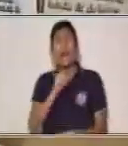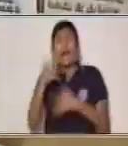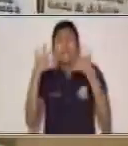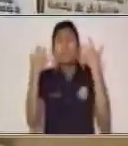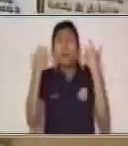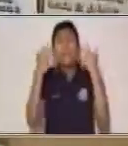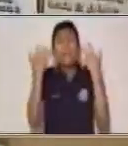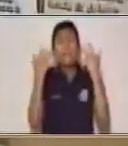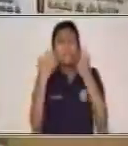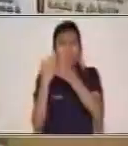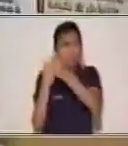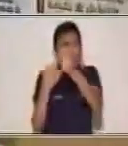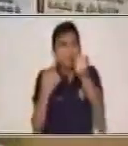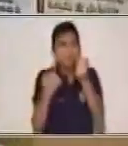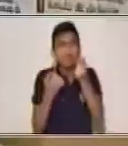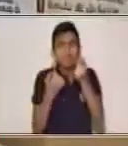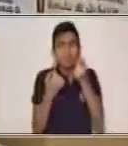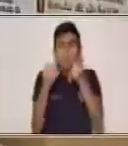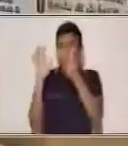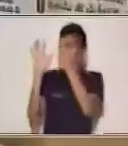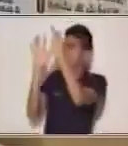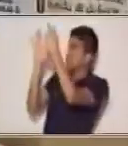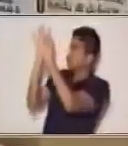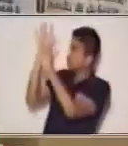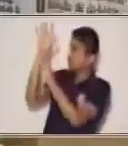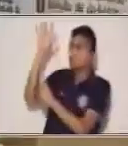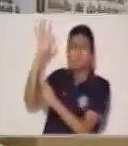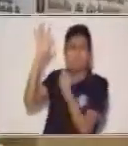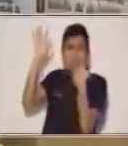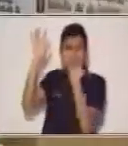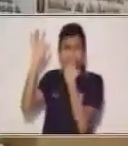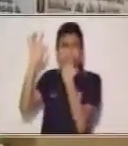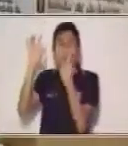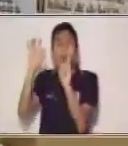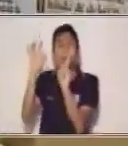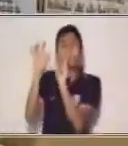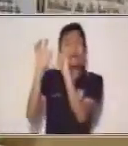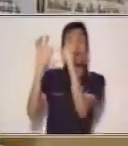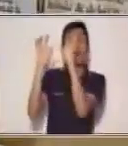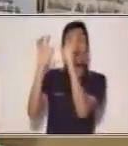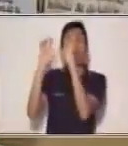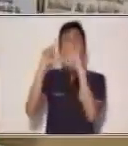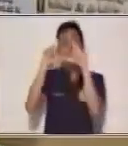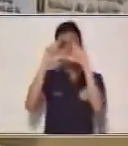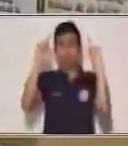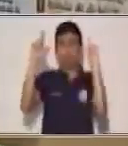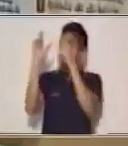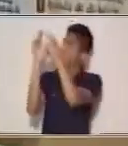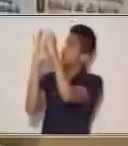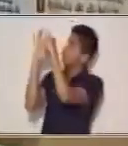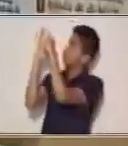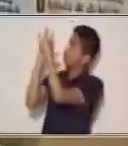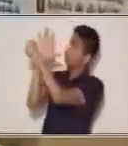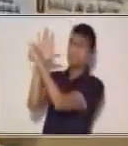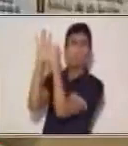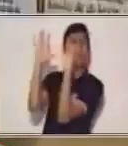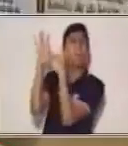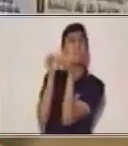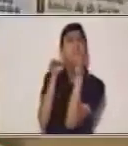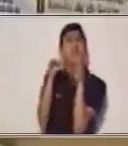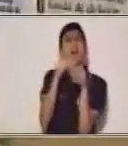tú observas, en este ejemplo, en el primer párrafo del cuento, es donde se está dando de quién vamos a hablar,